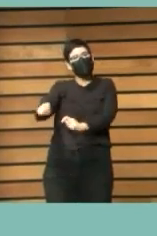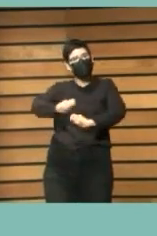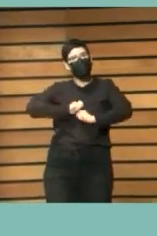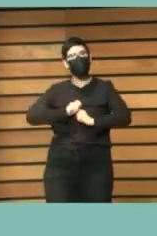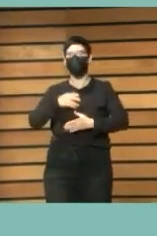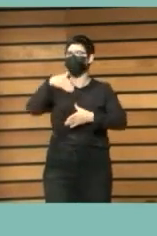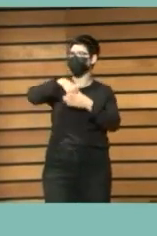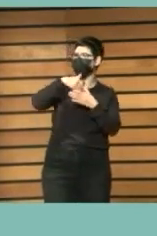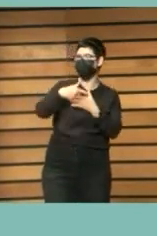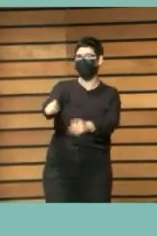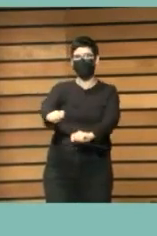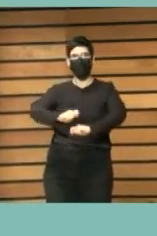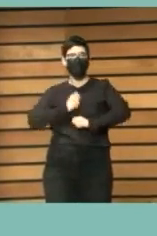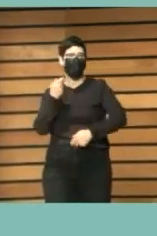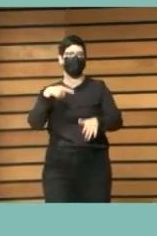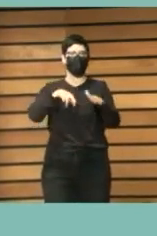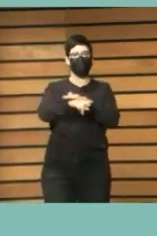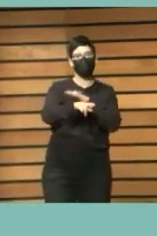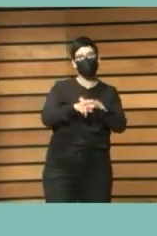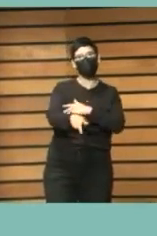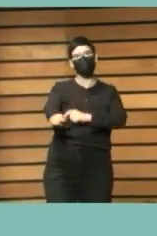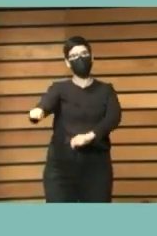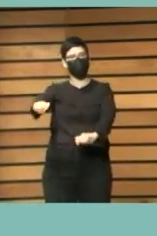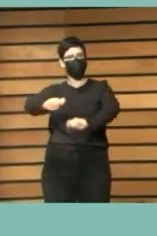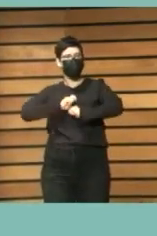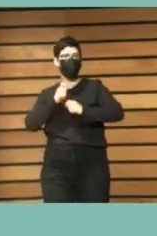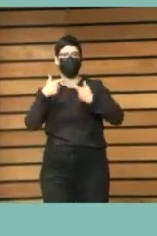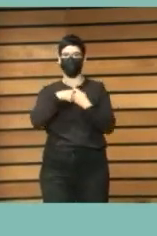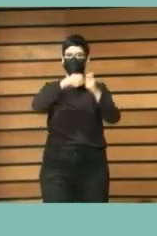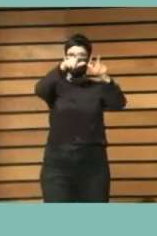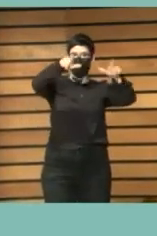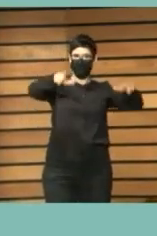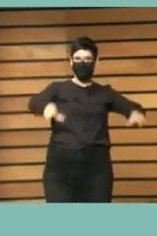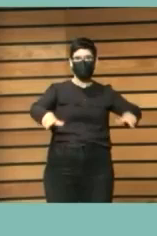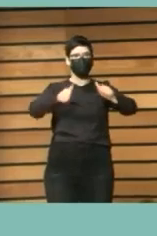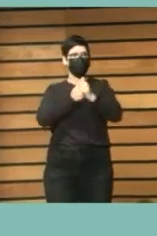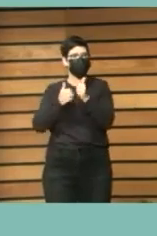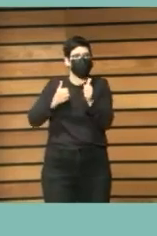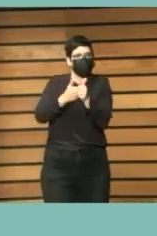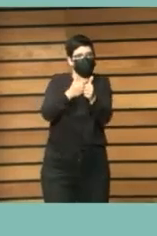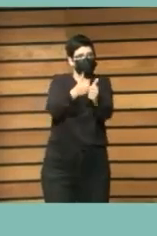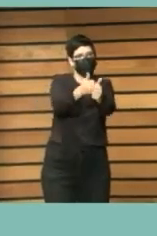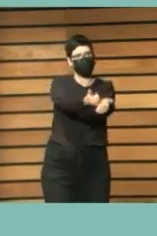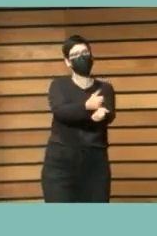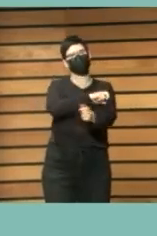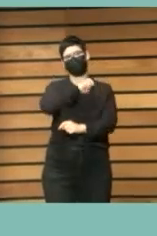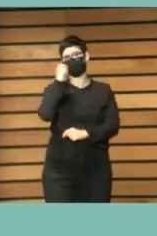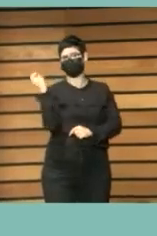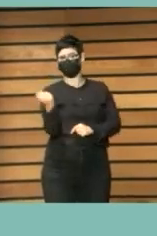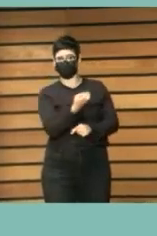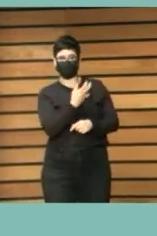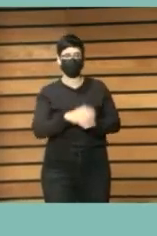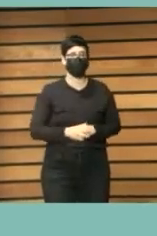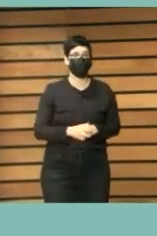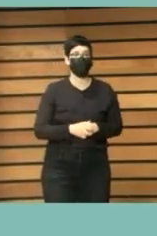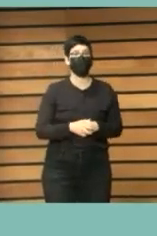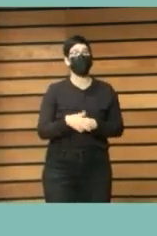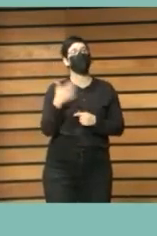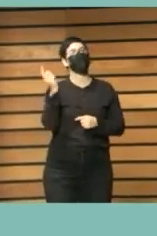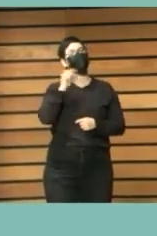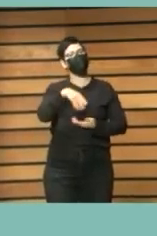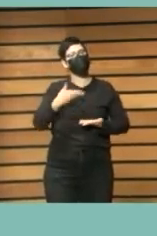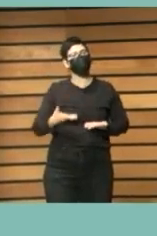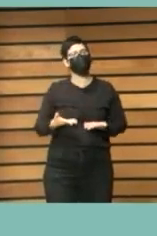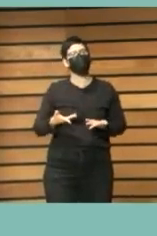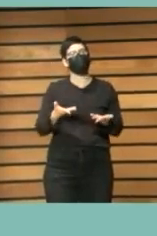plataformas de seguimiento etcétera ¿no? entonces y también por dar un aspecto